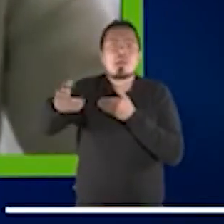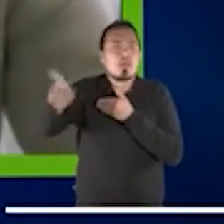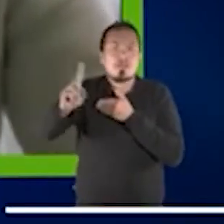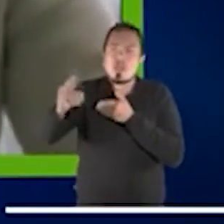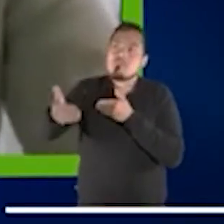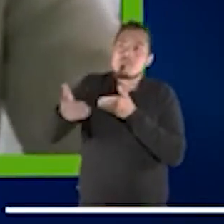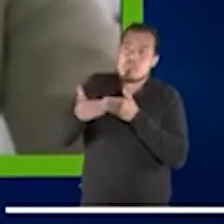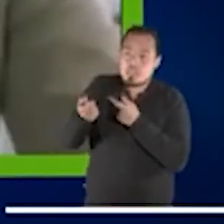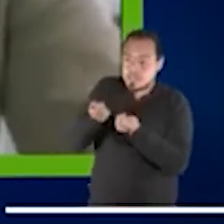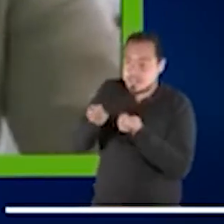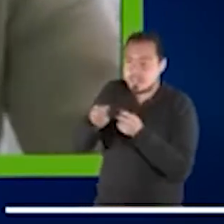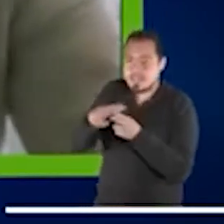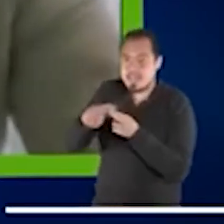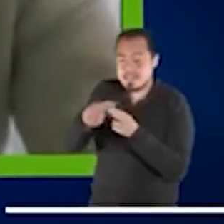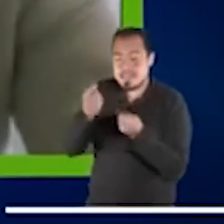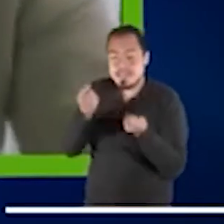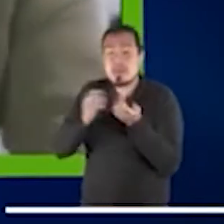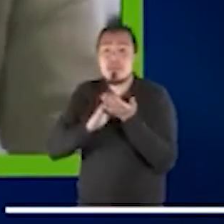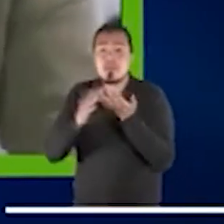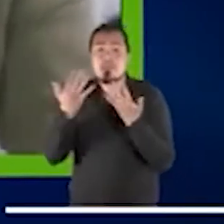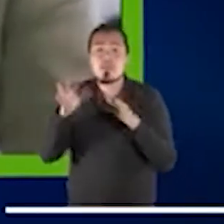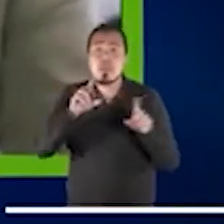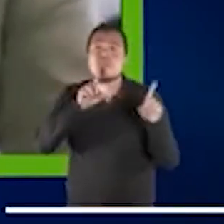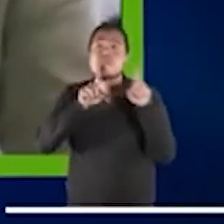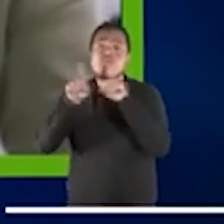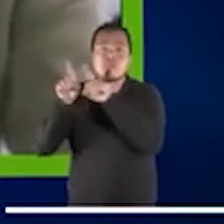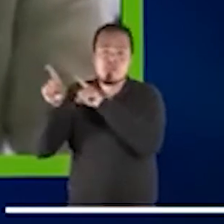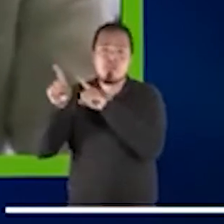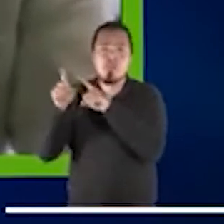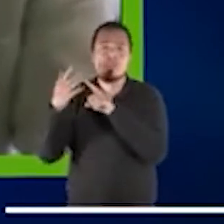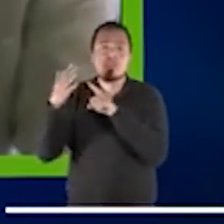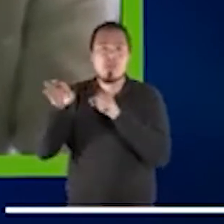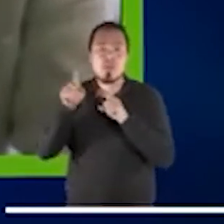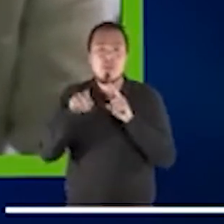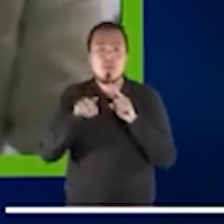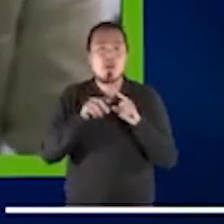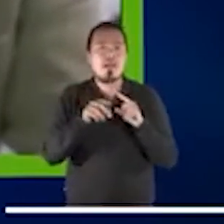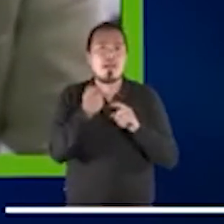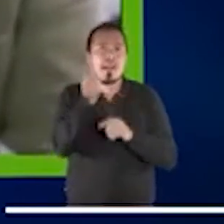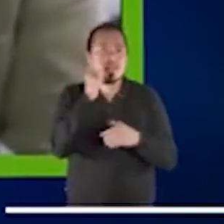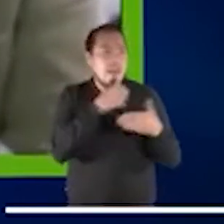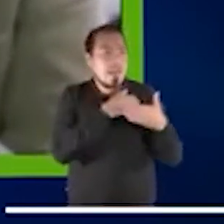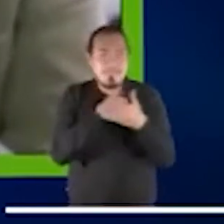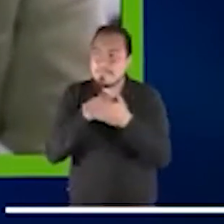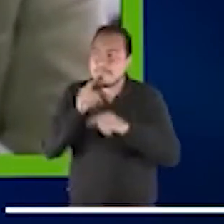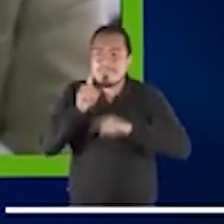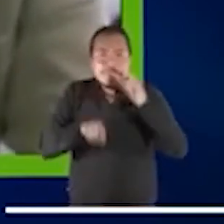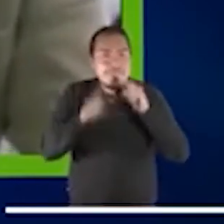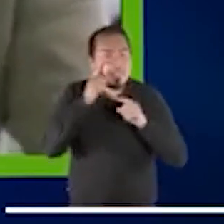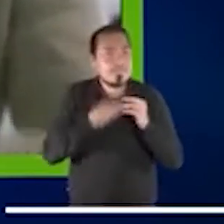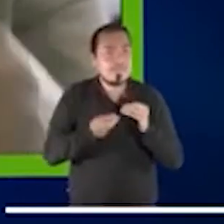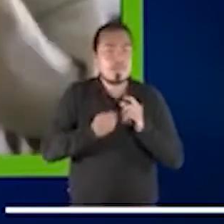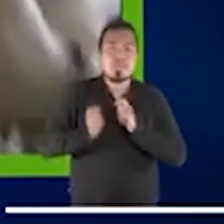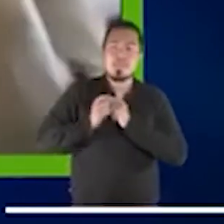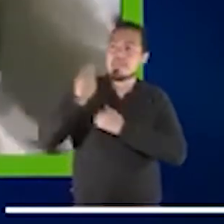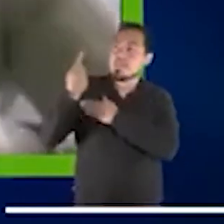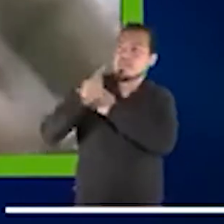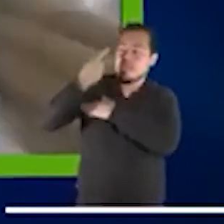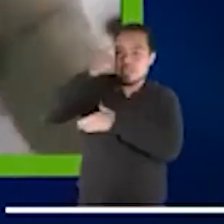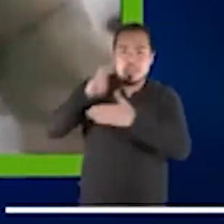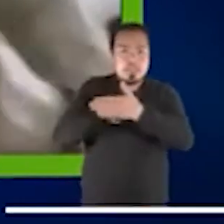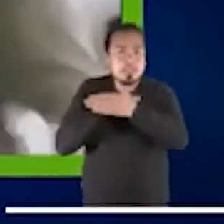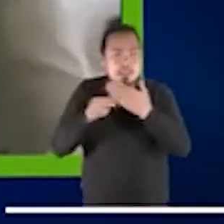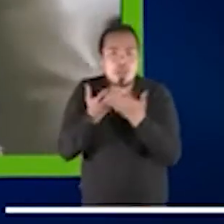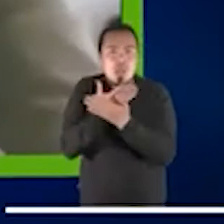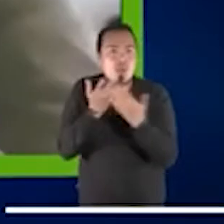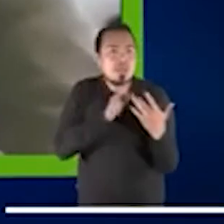países, se procedió a limitar los derechos de visitas, como ha señalado anteriormente Cedric Fusar, evitar también